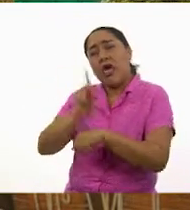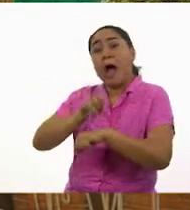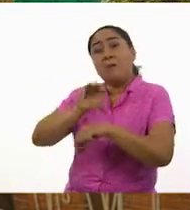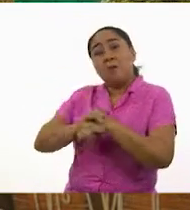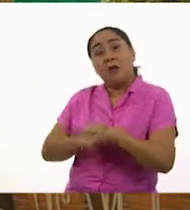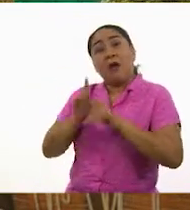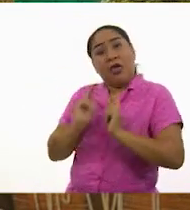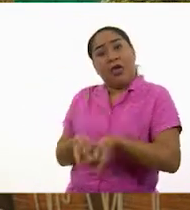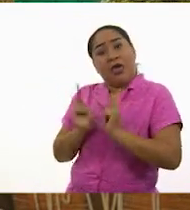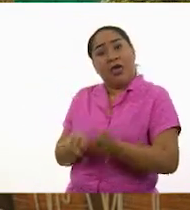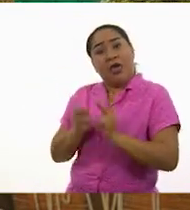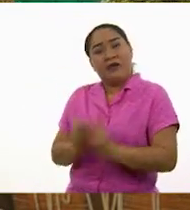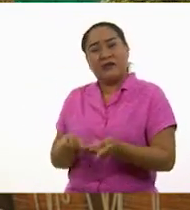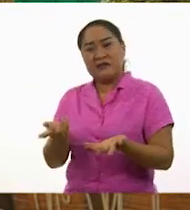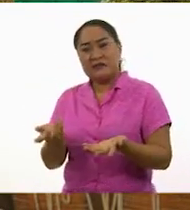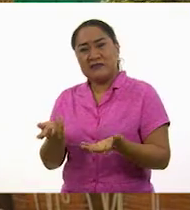amigos!